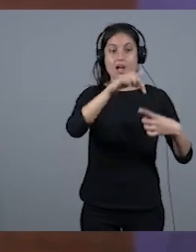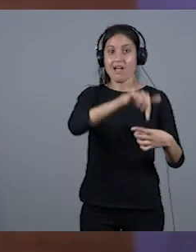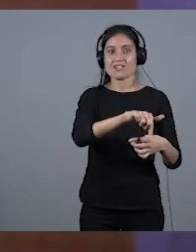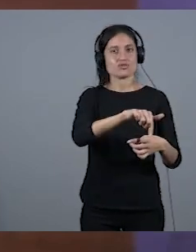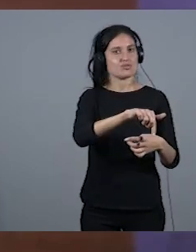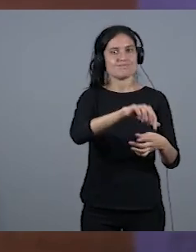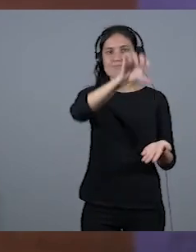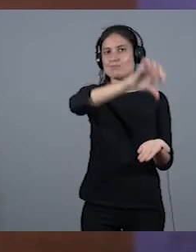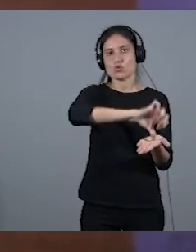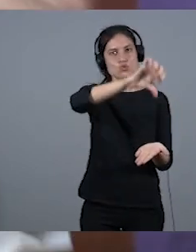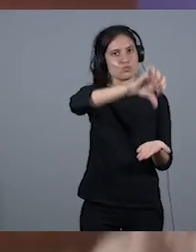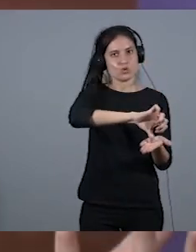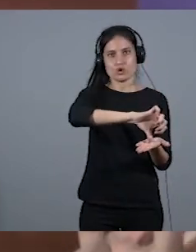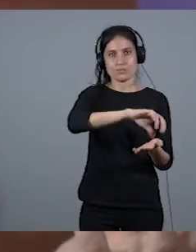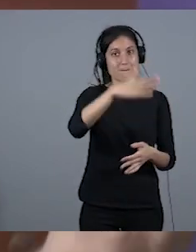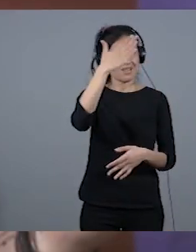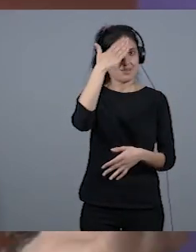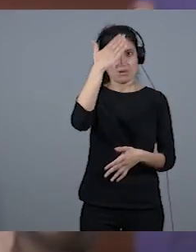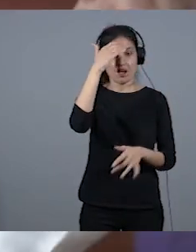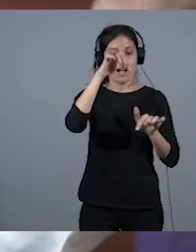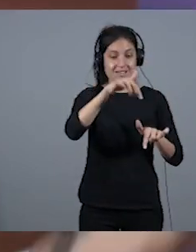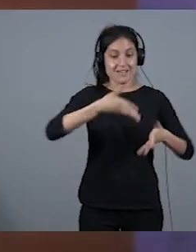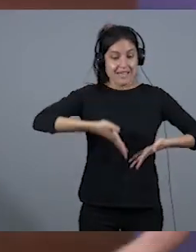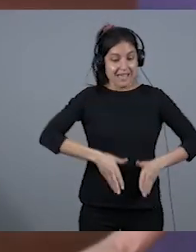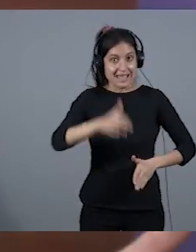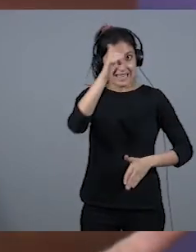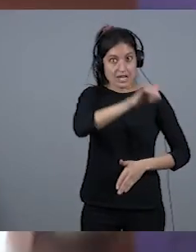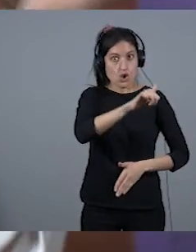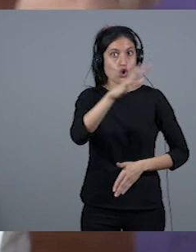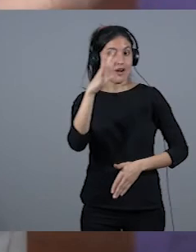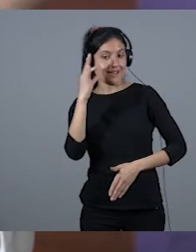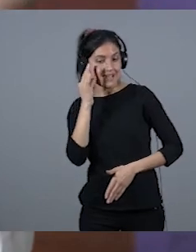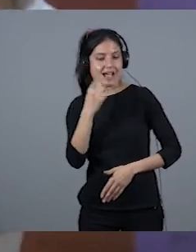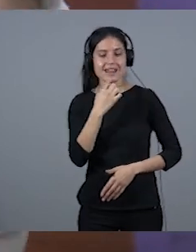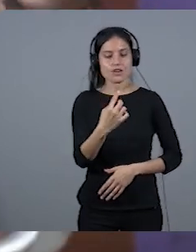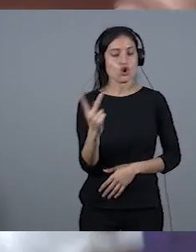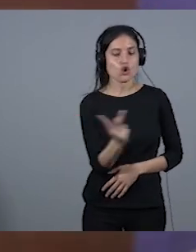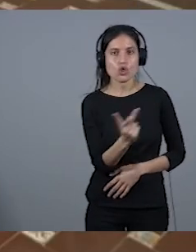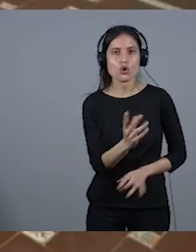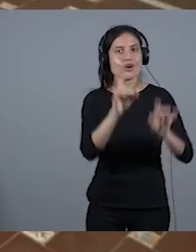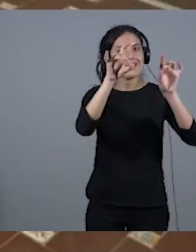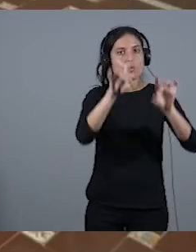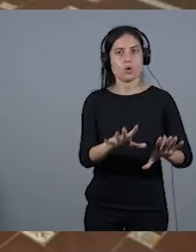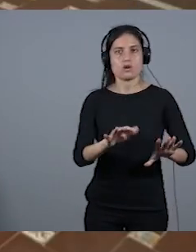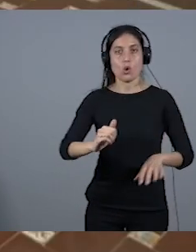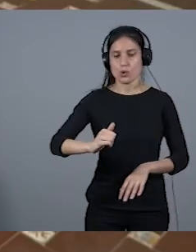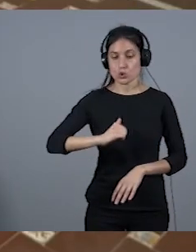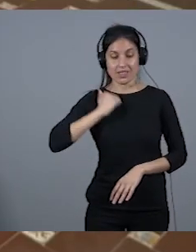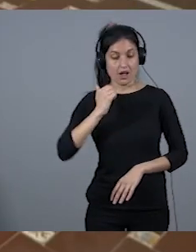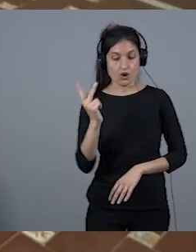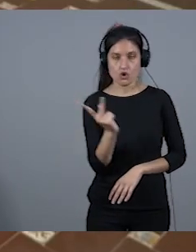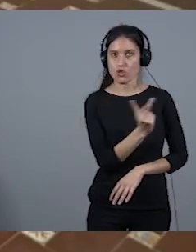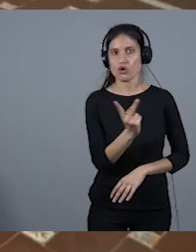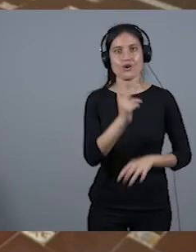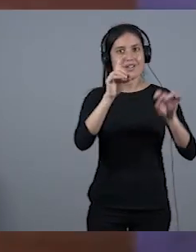donde yo, a mi hijo y a mi hija, les digo que son iguales y que tienen que tener las mismas oportunidades. Si falla el